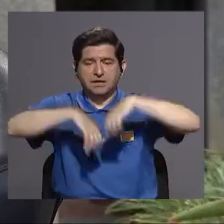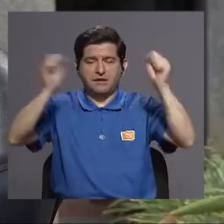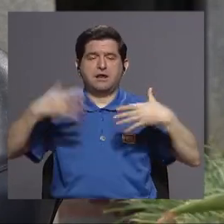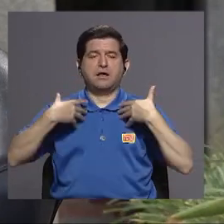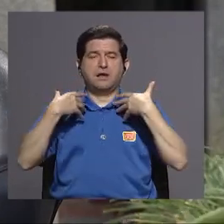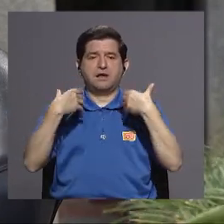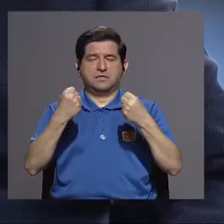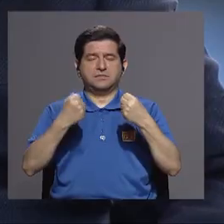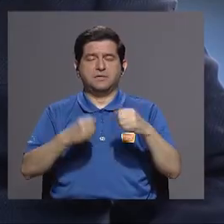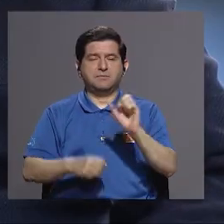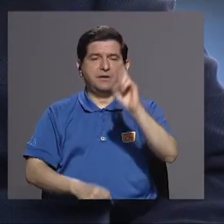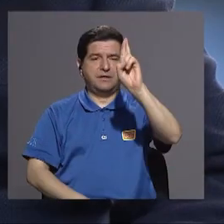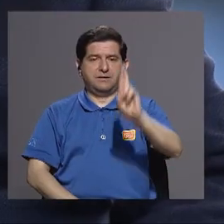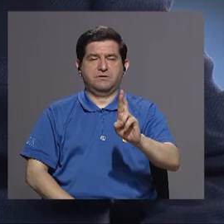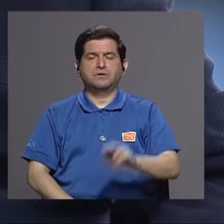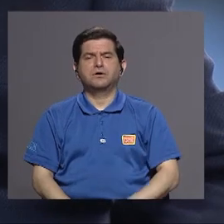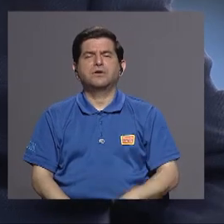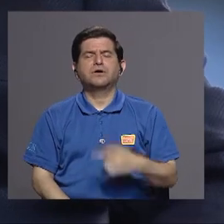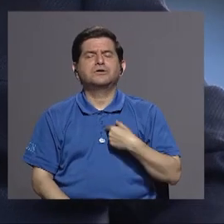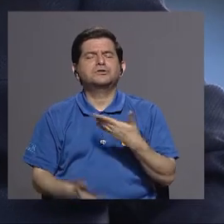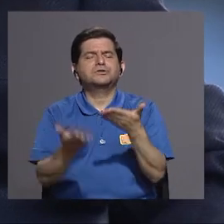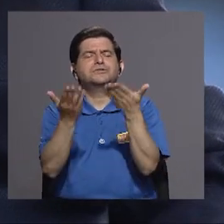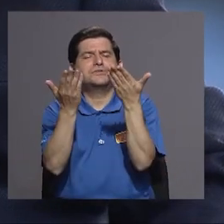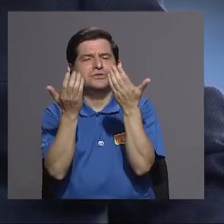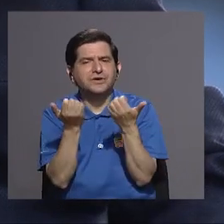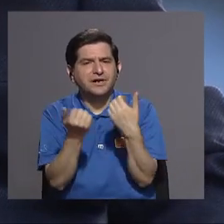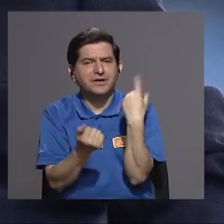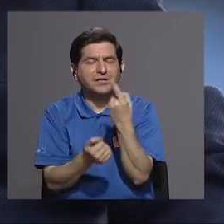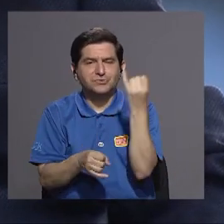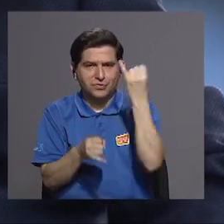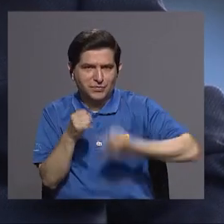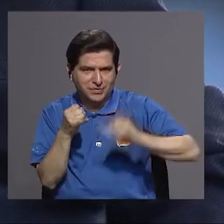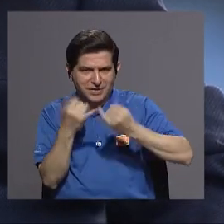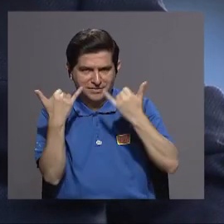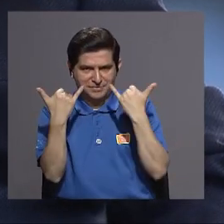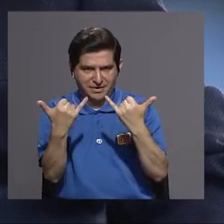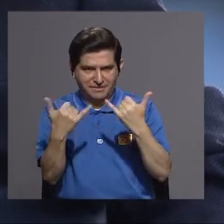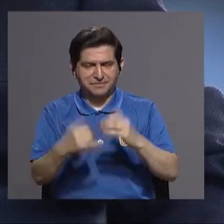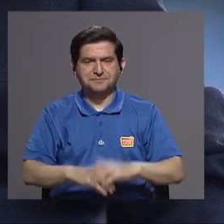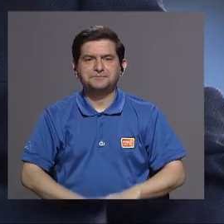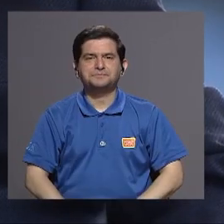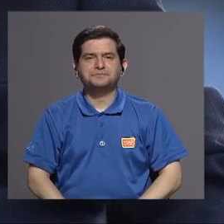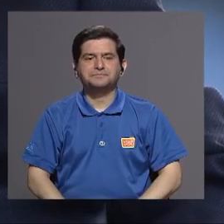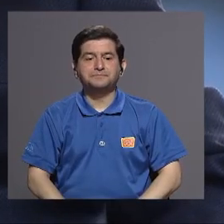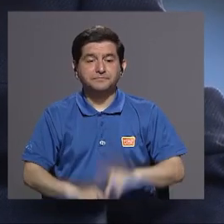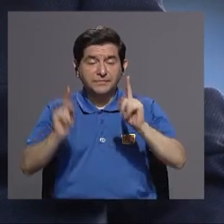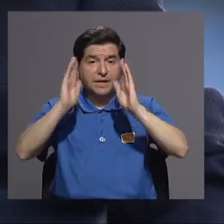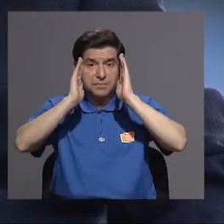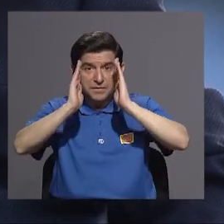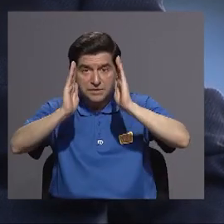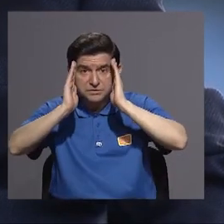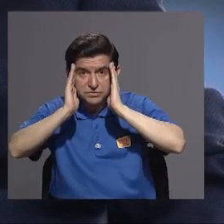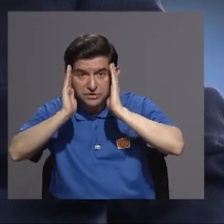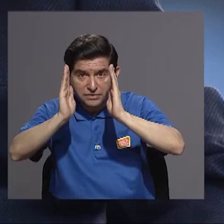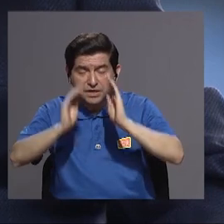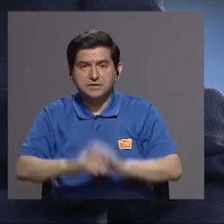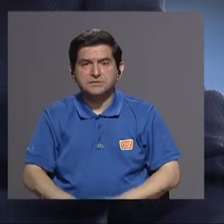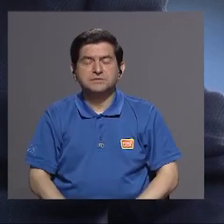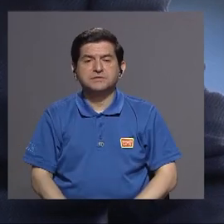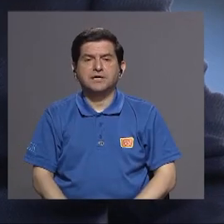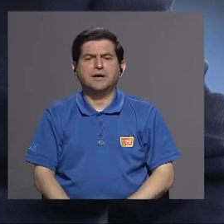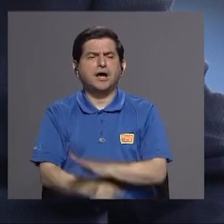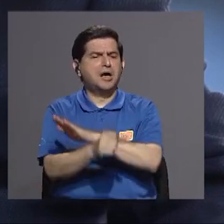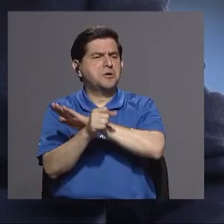de salud y yo yo yo quería este nada más para cerrar de que los que nos escuchan y los ven tengan